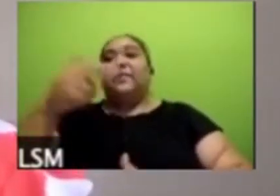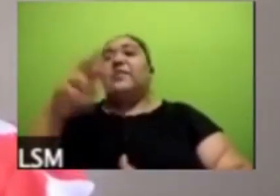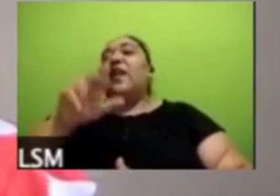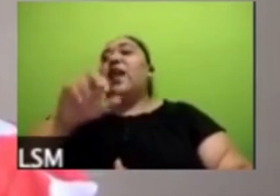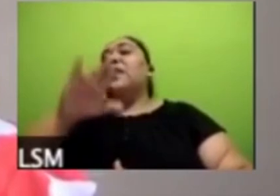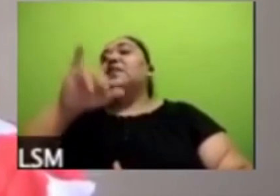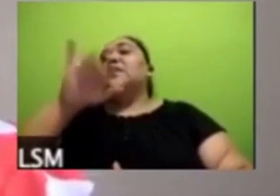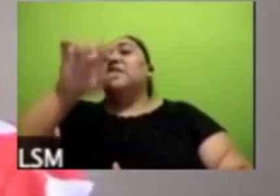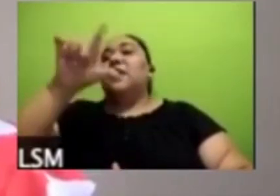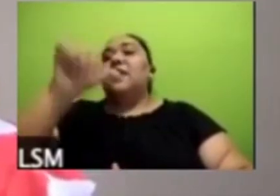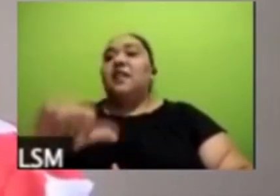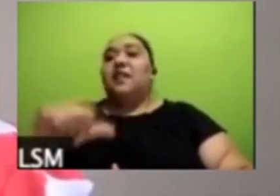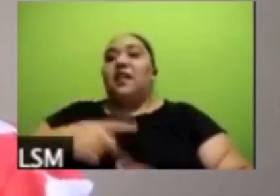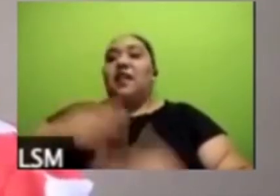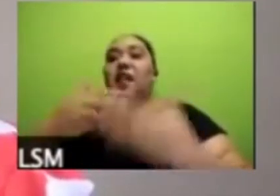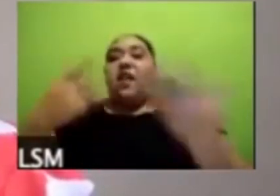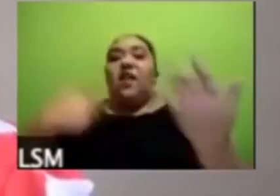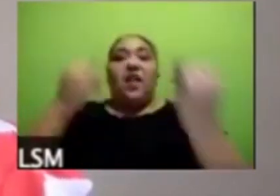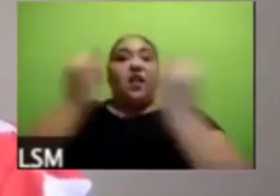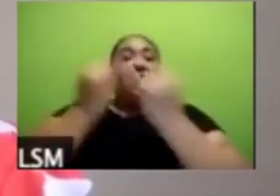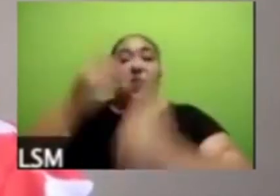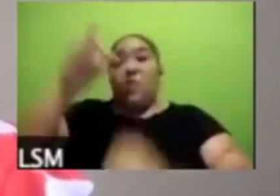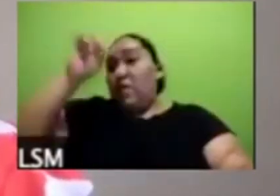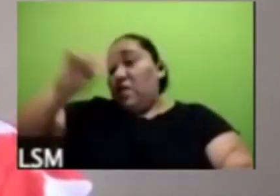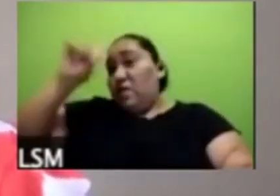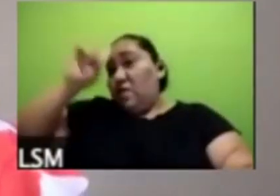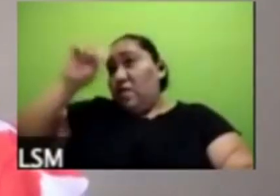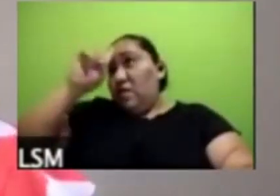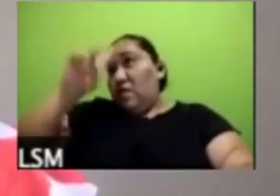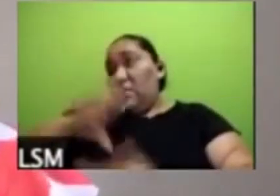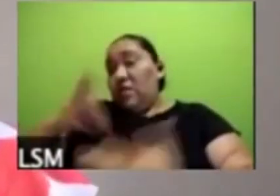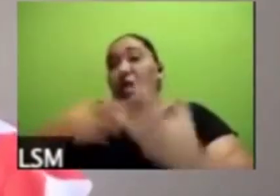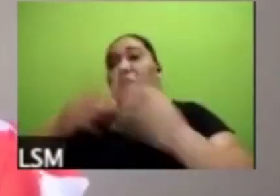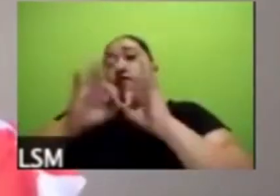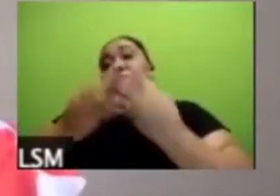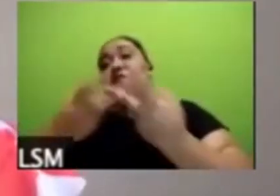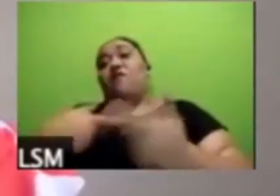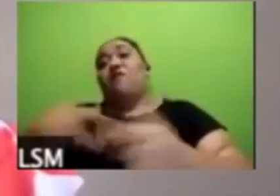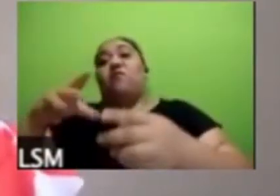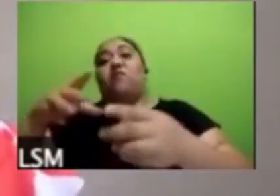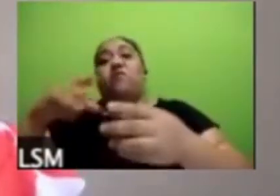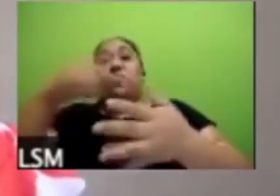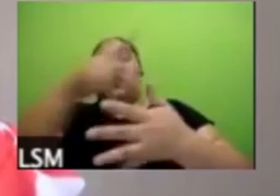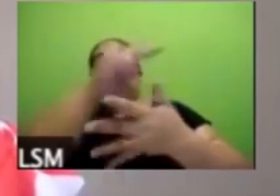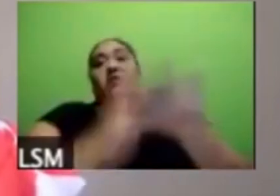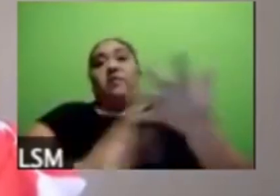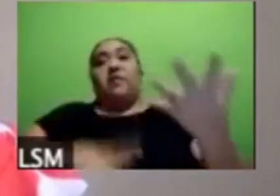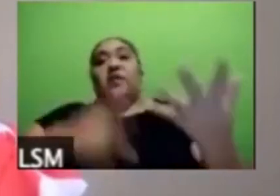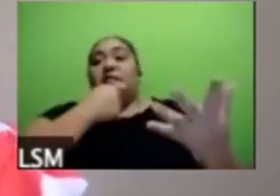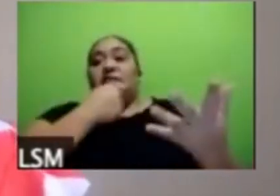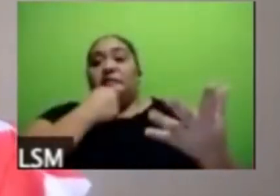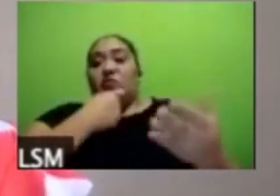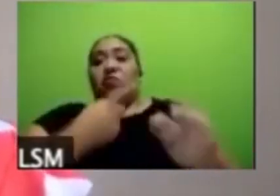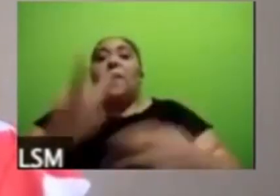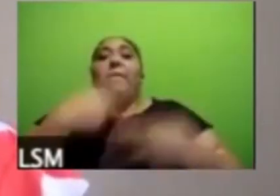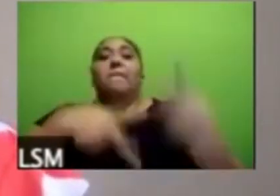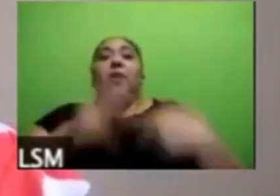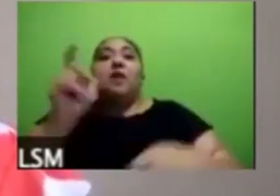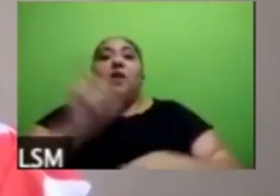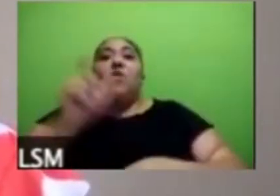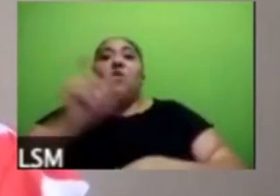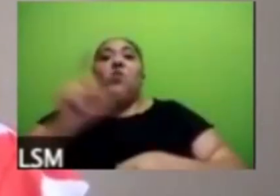niños de hecho lo hemos estado trabajando y viene en el levantamiento de junio entonces